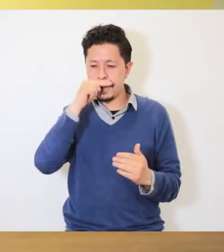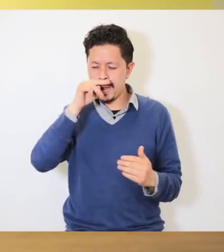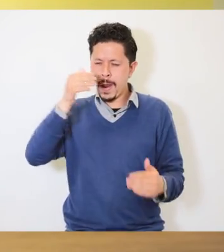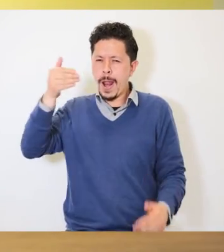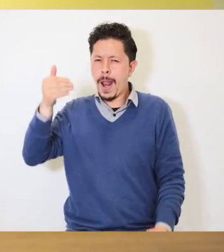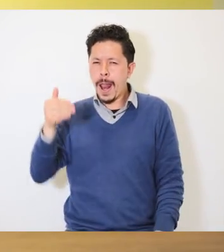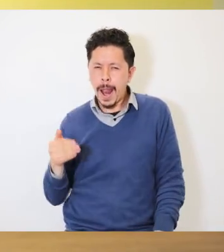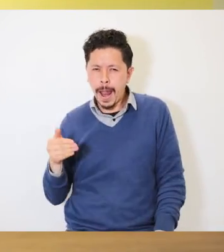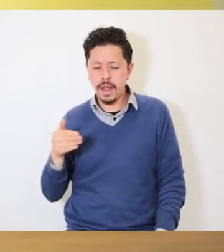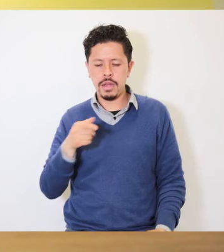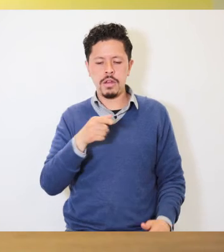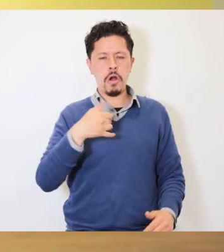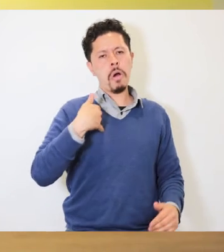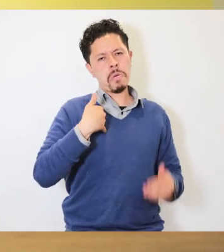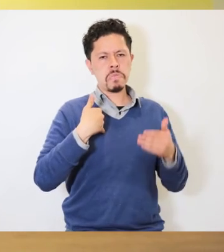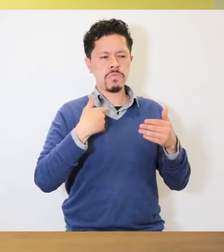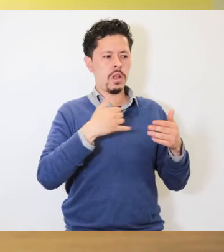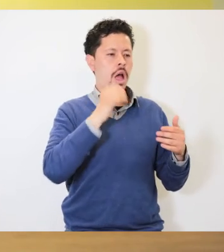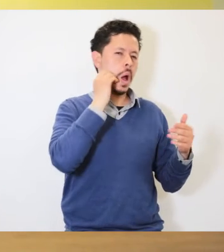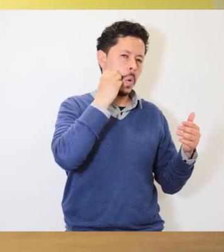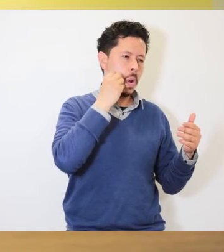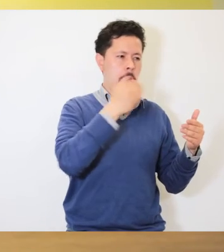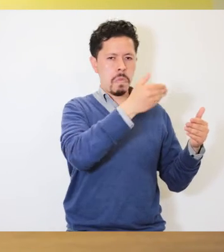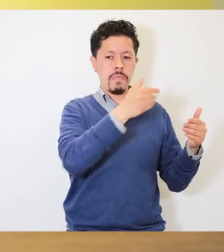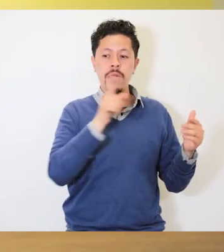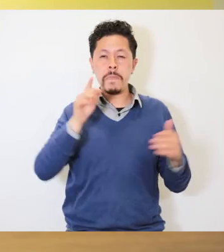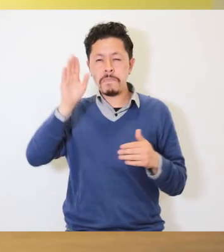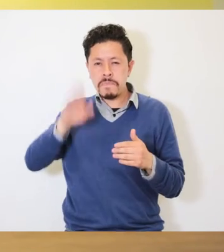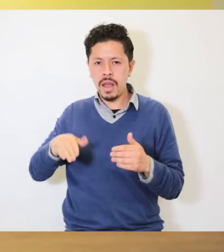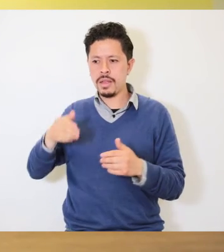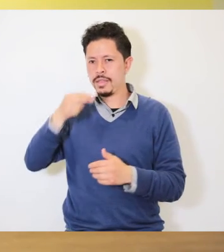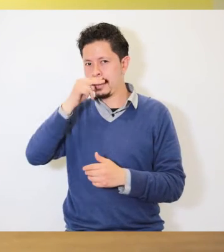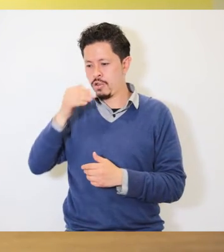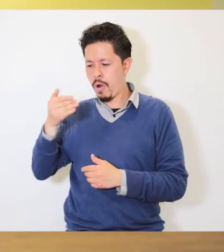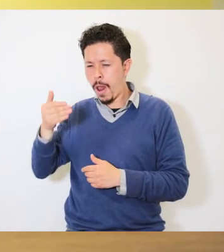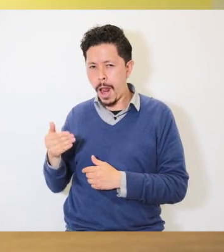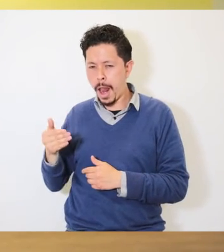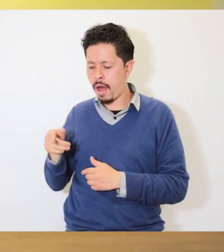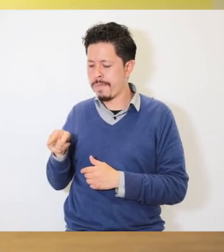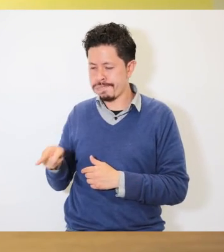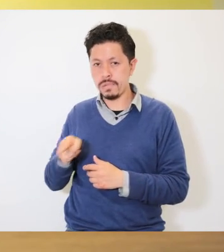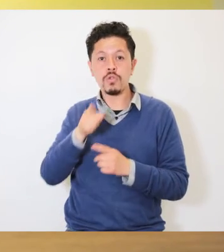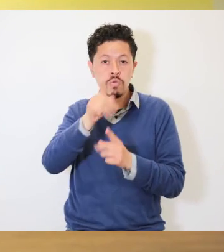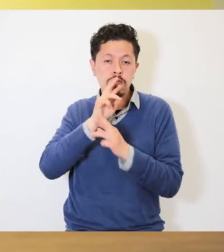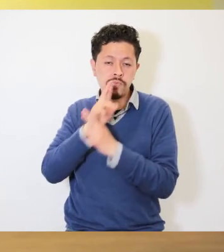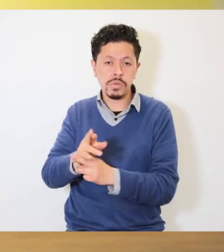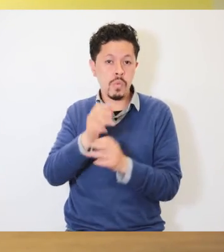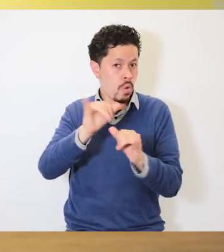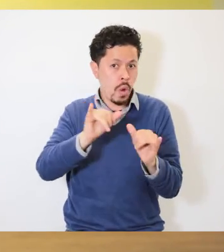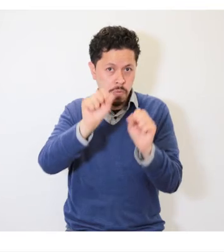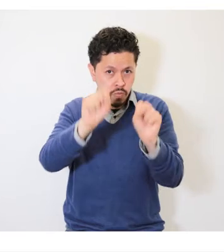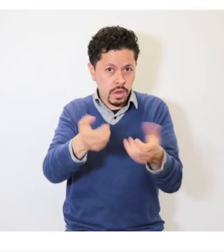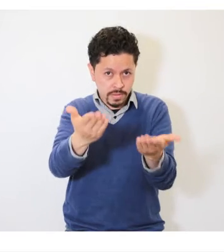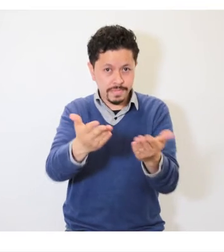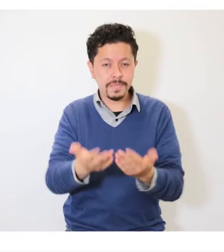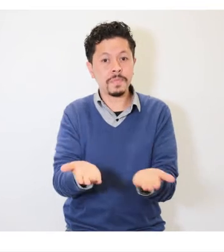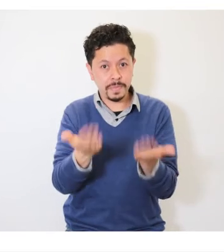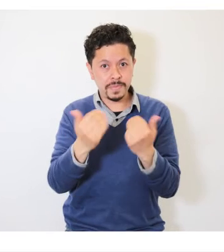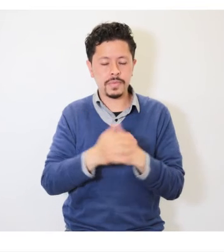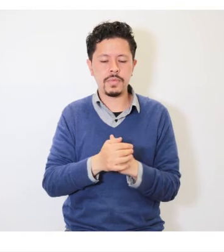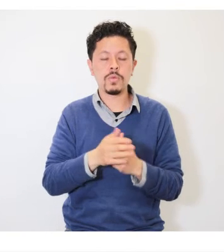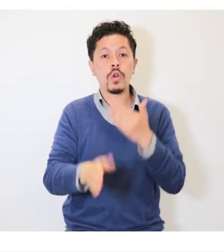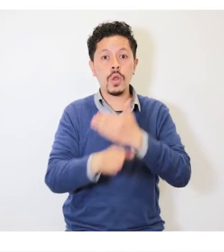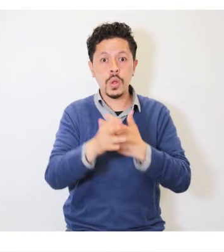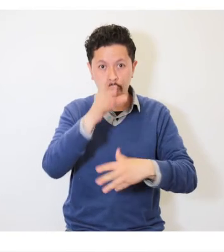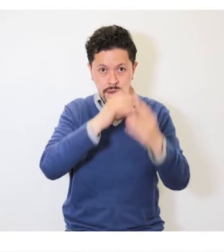pequeños que los jóvenes y que los abuelos. Tú también puedes hacer el mismo registro en tu guía. Anímate